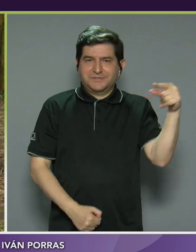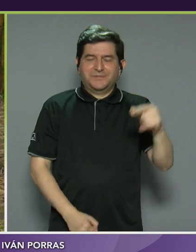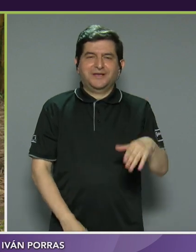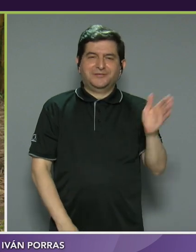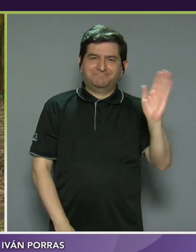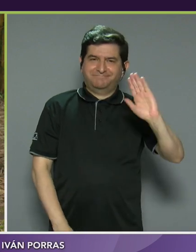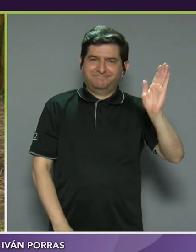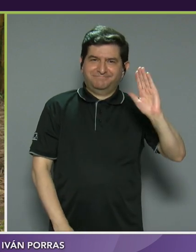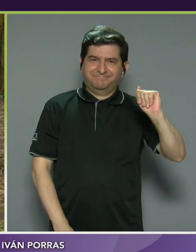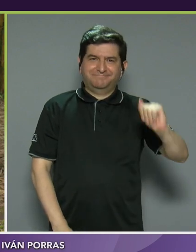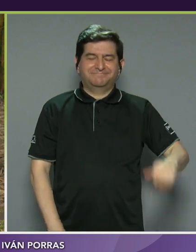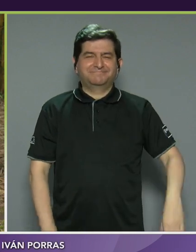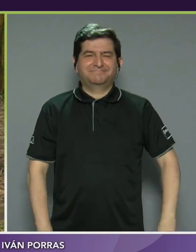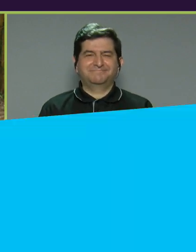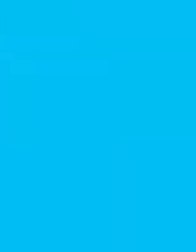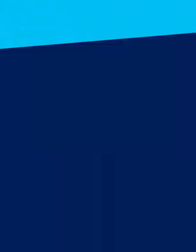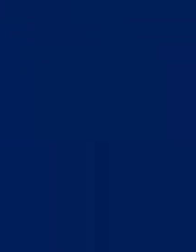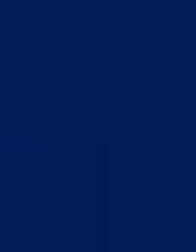Hasta entonces.